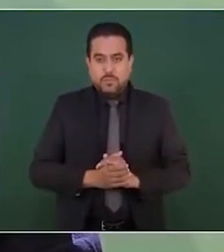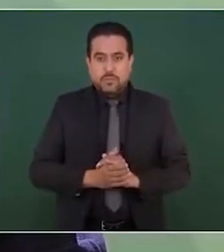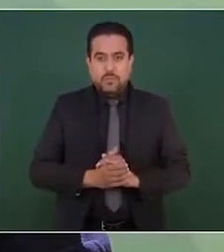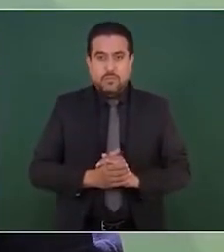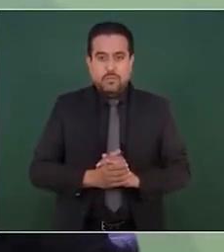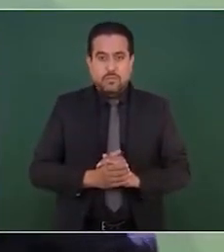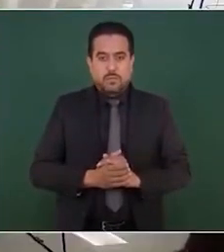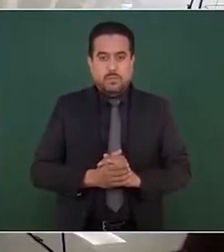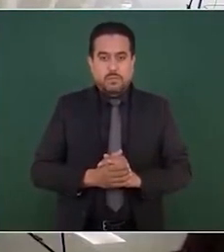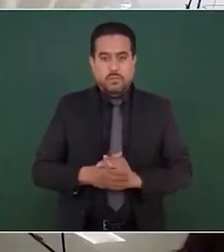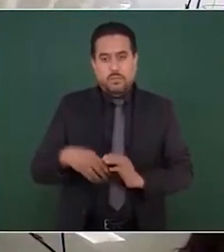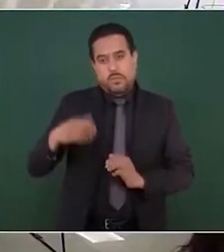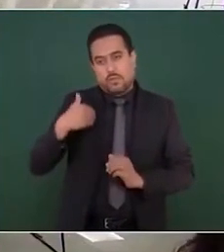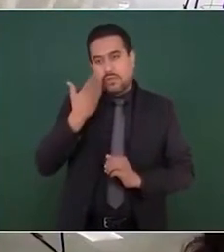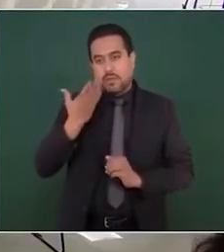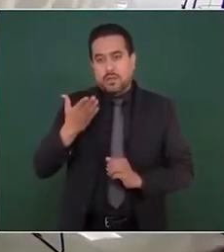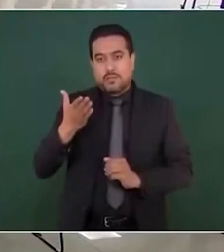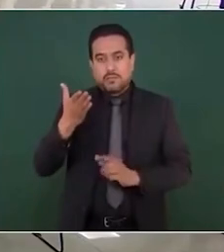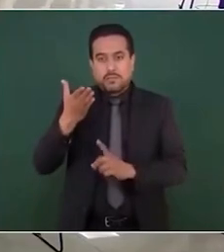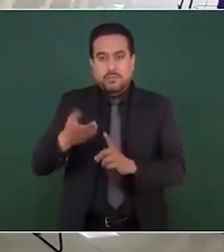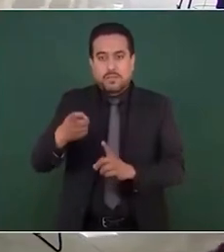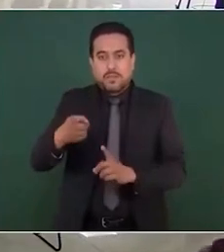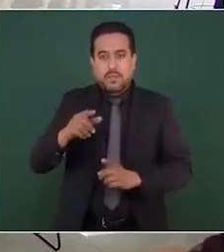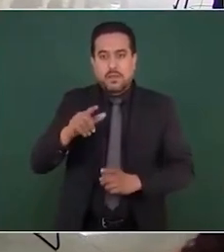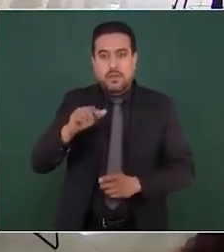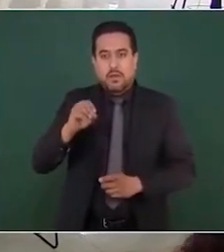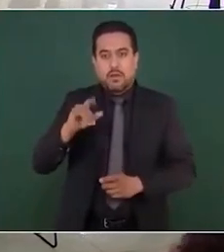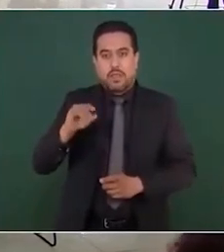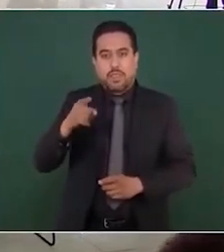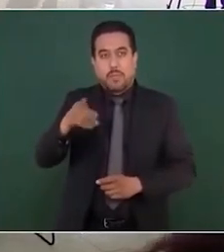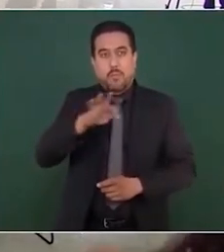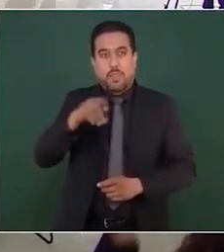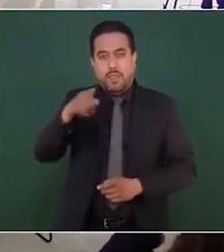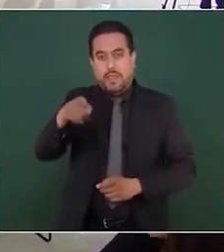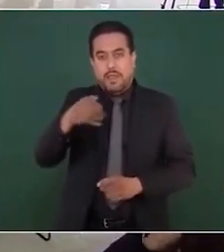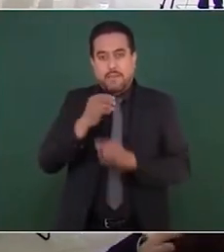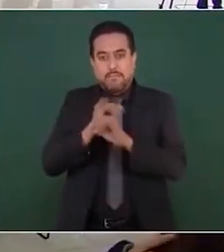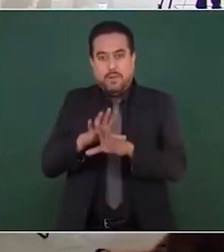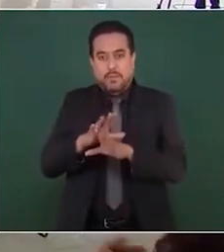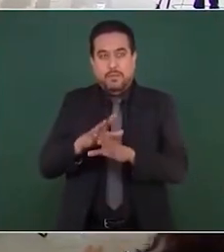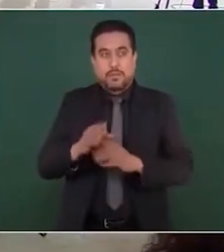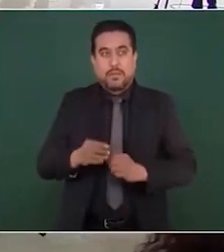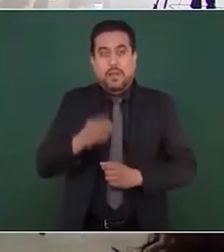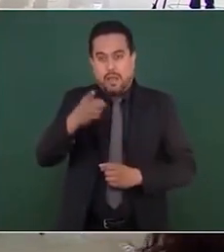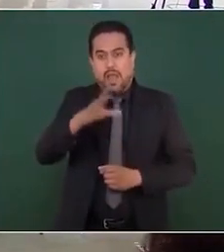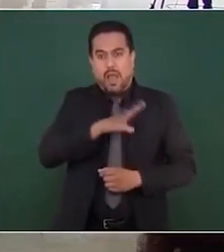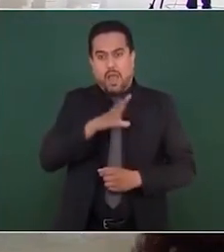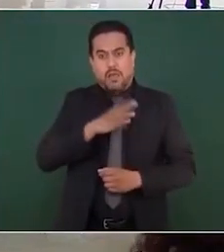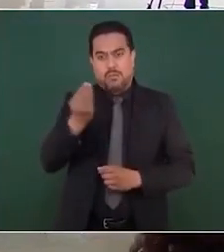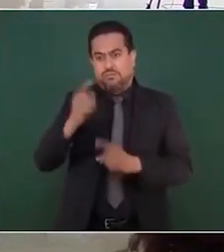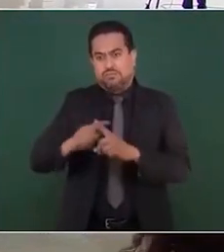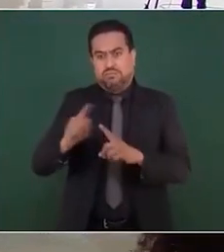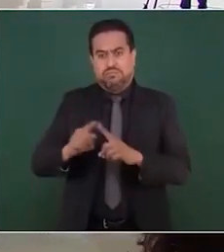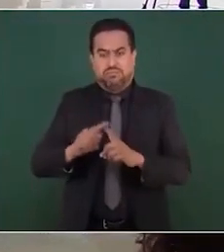pedir al almirante Ojeda que él nos informe porque tiene más elementos